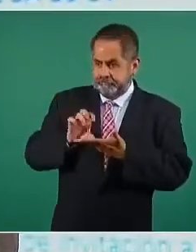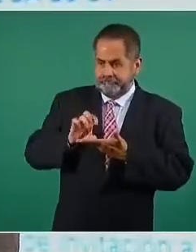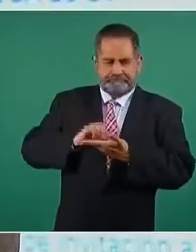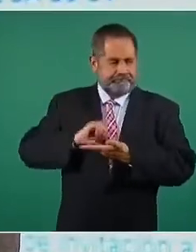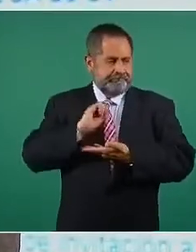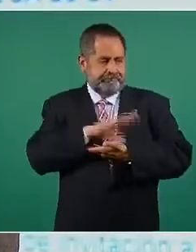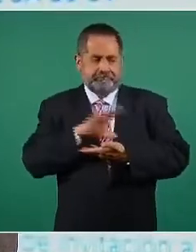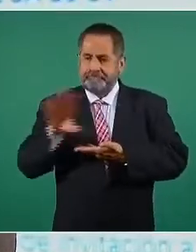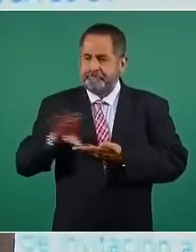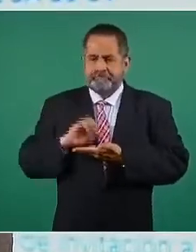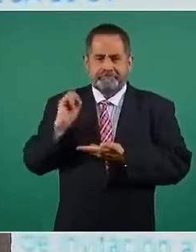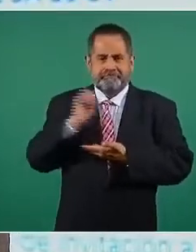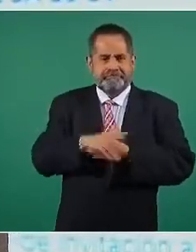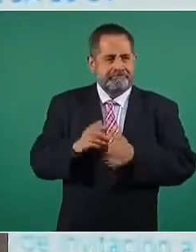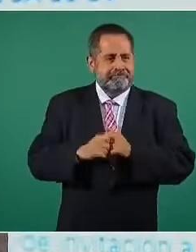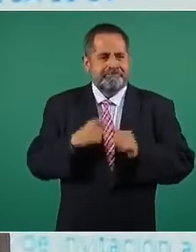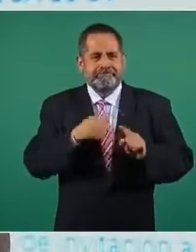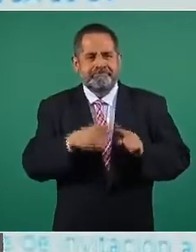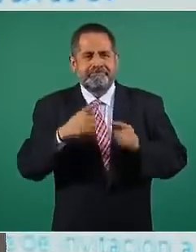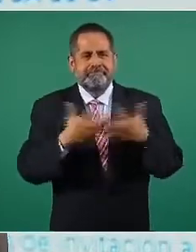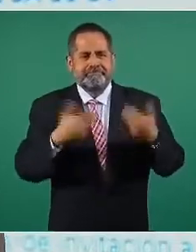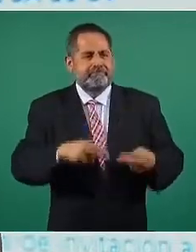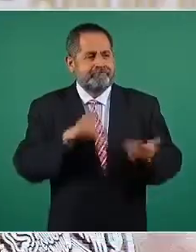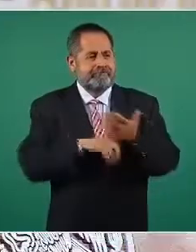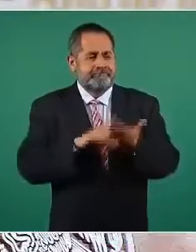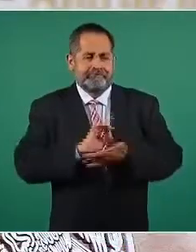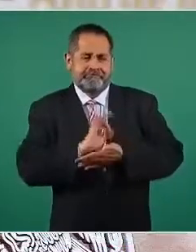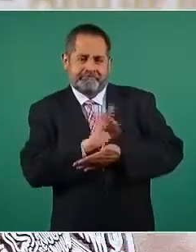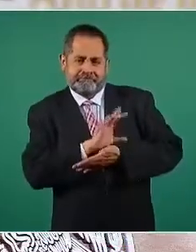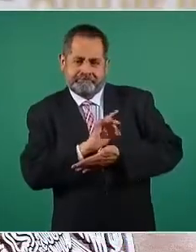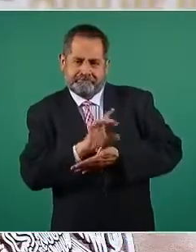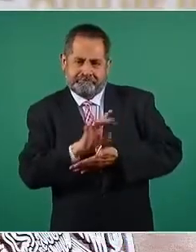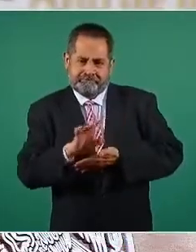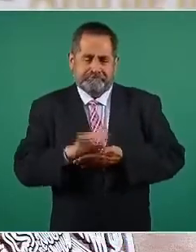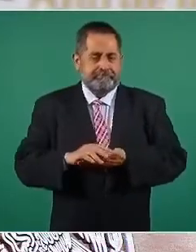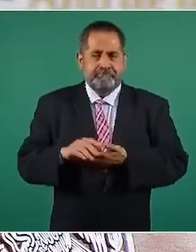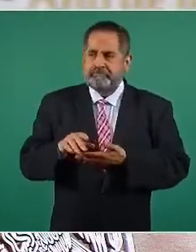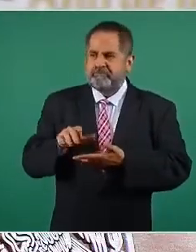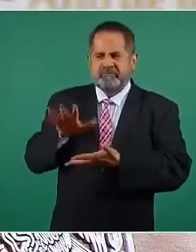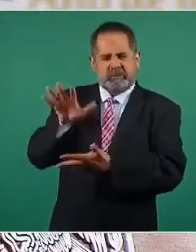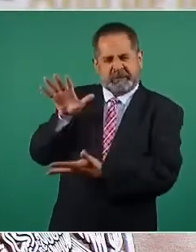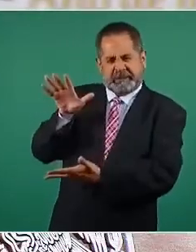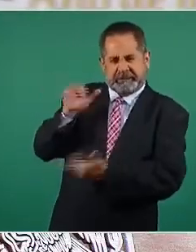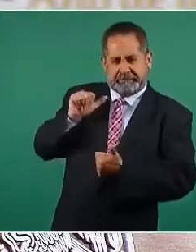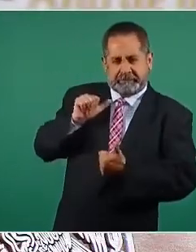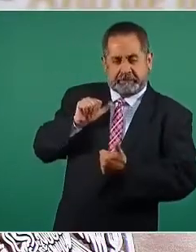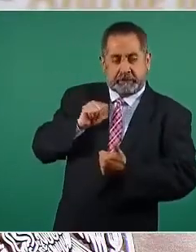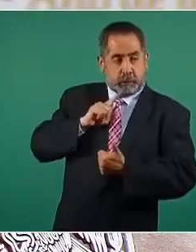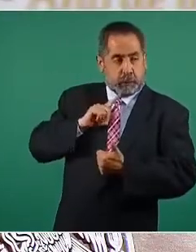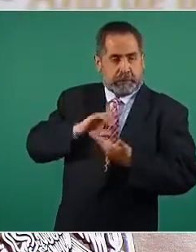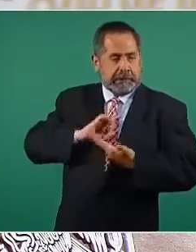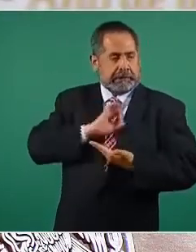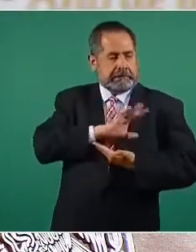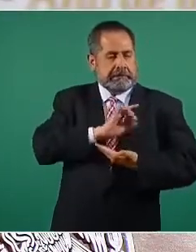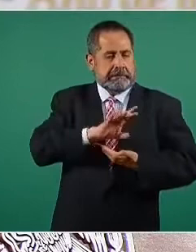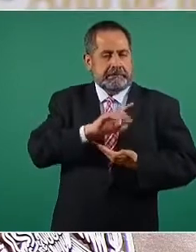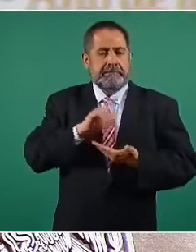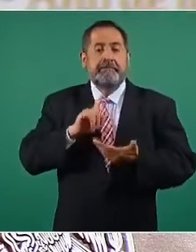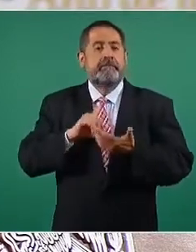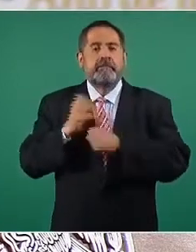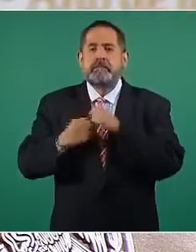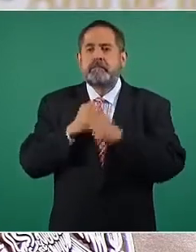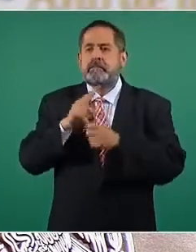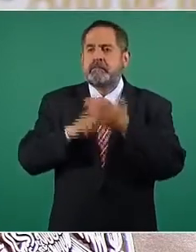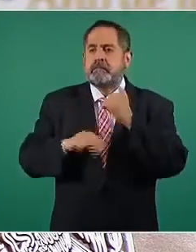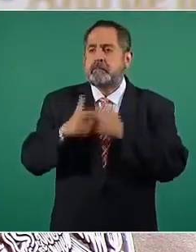Space a varias empresas que serán mencionadas a continuación, pero es importante mencionar que en 2013 declara en